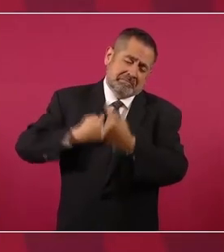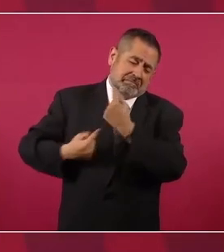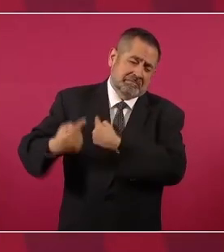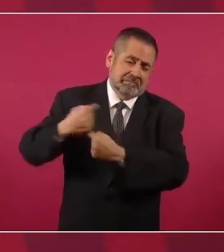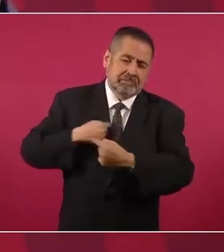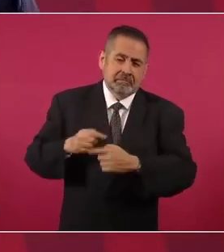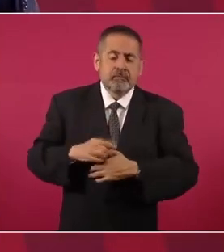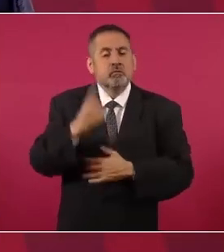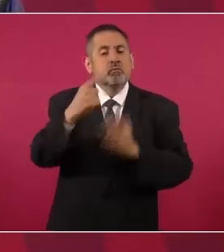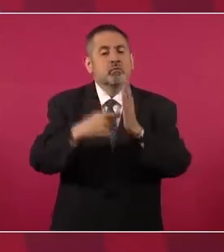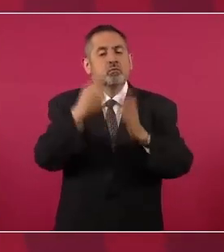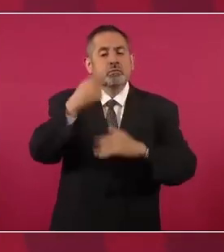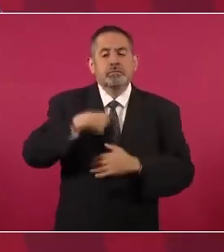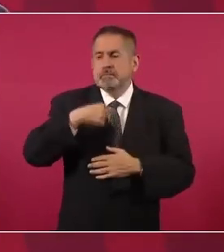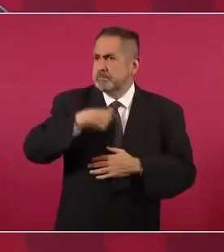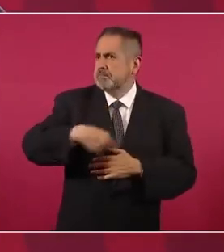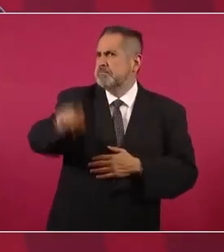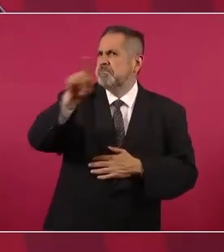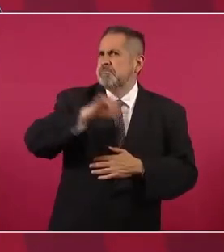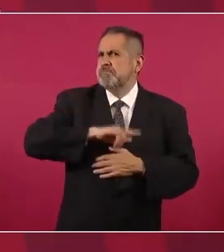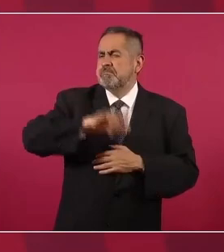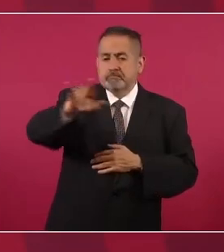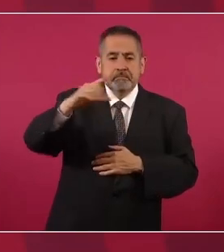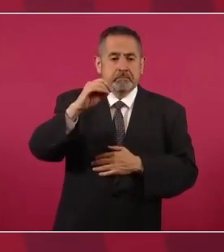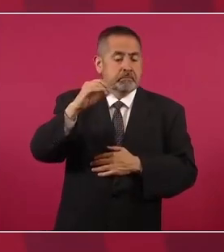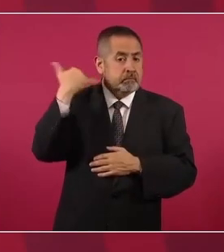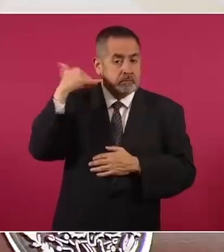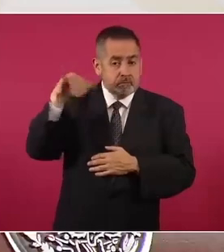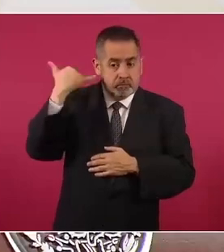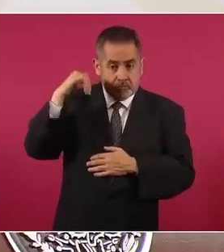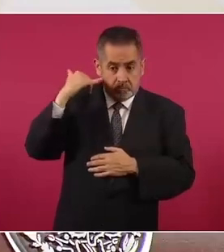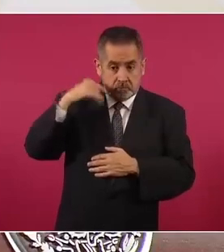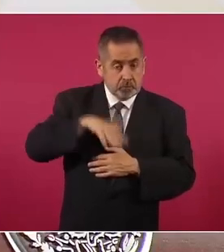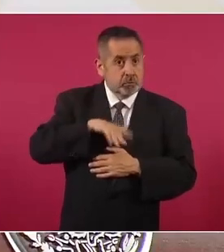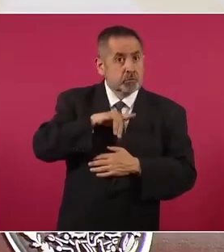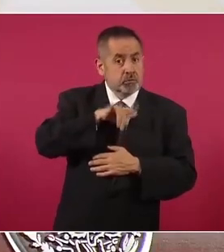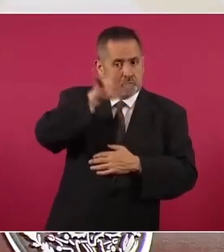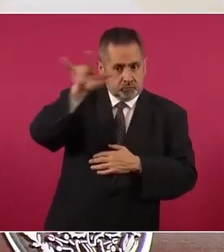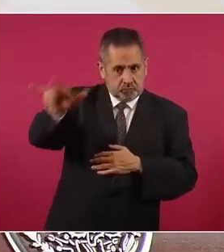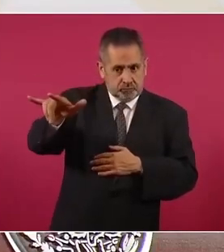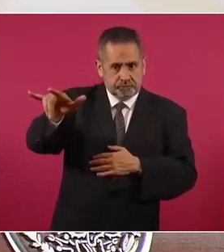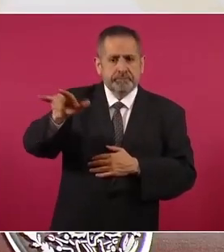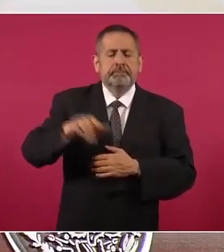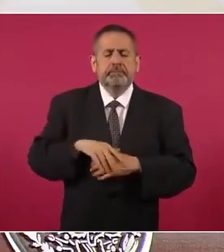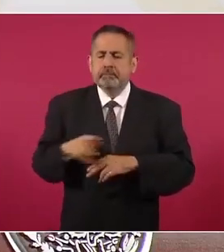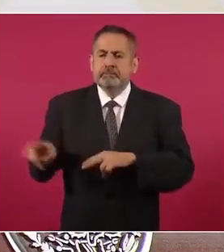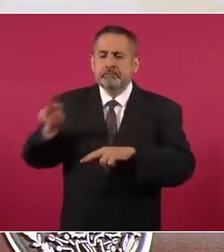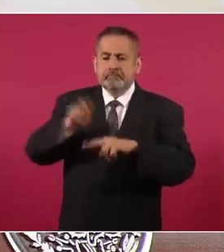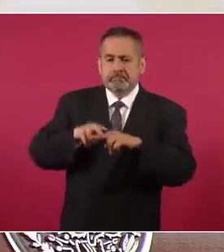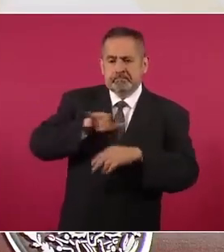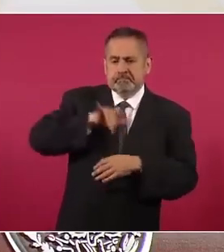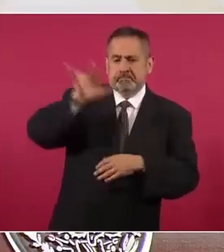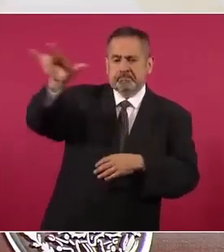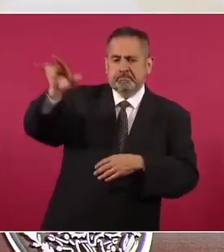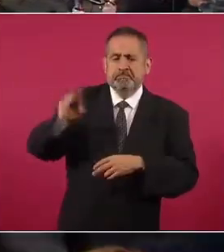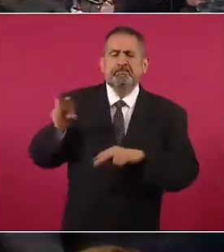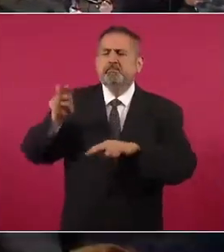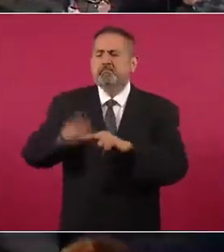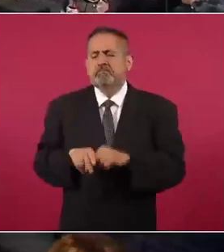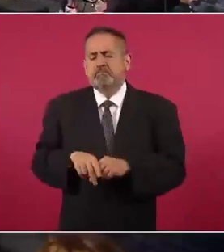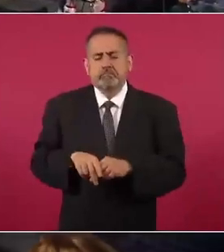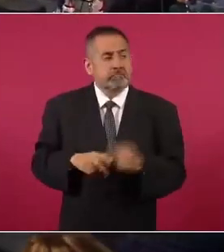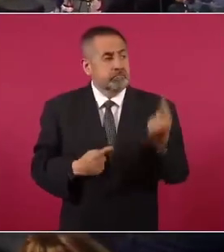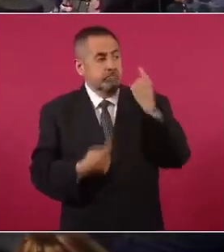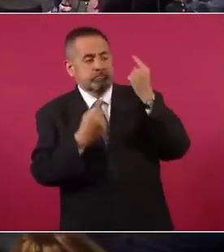Una vez iba yo a Yucatán en el avión y me dijo un